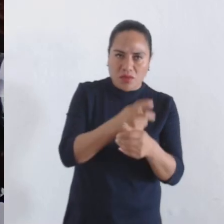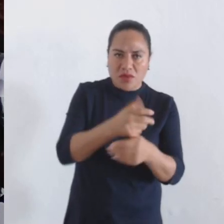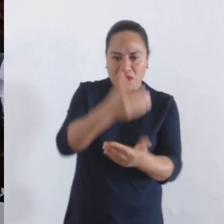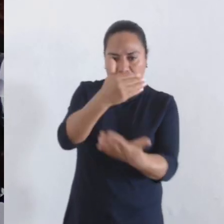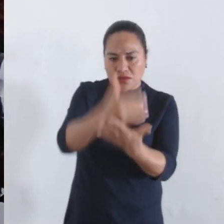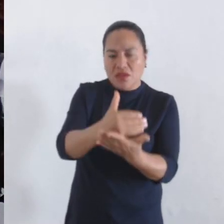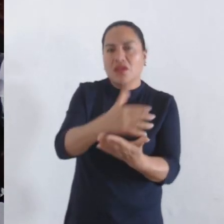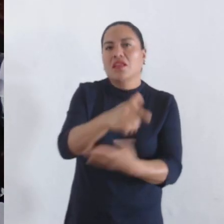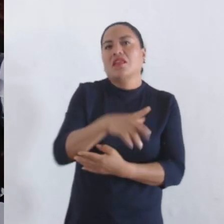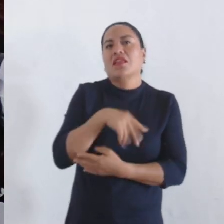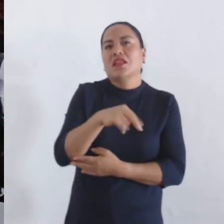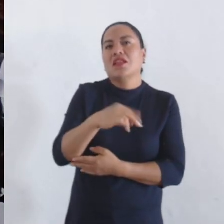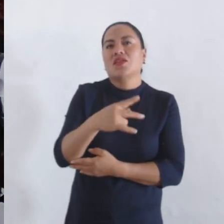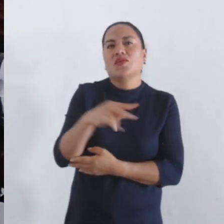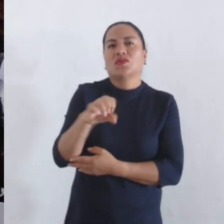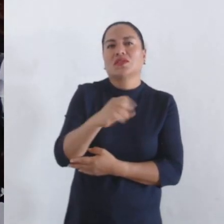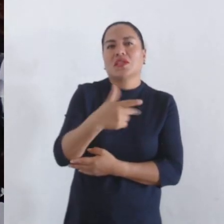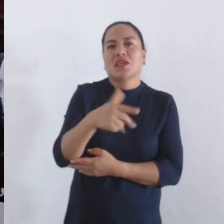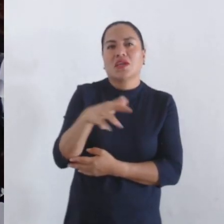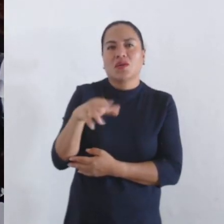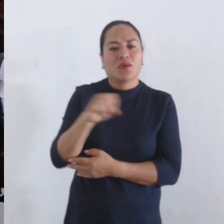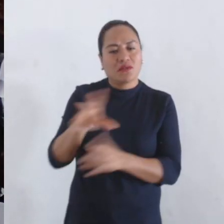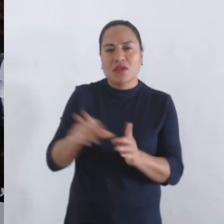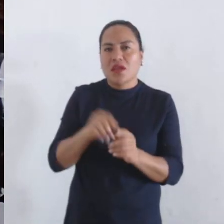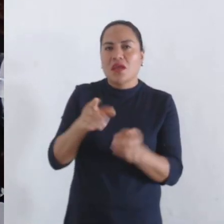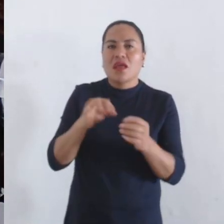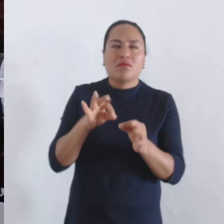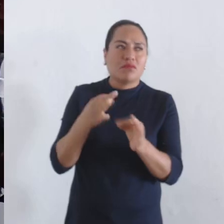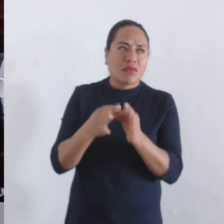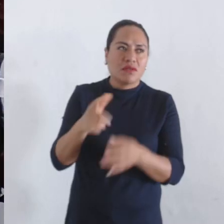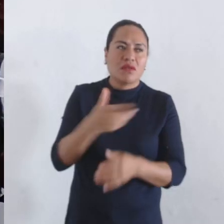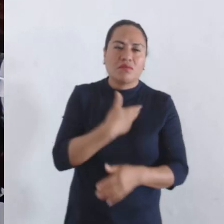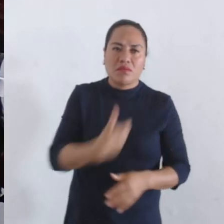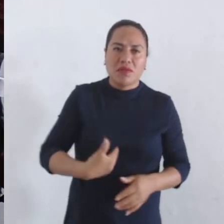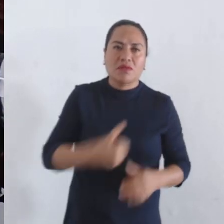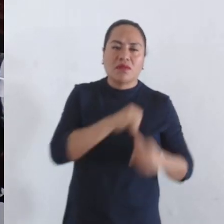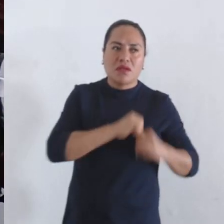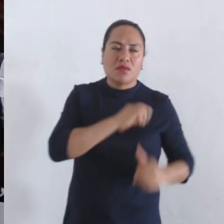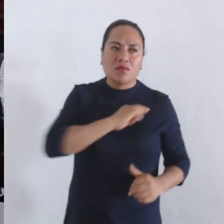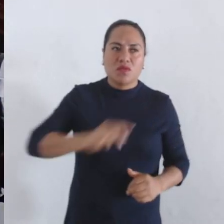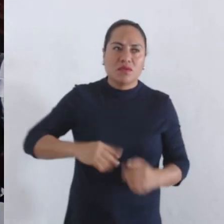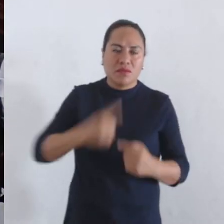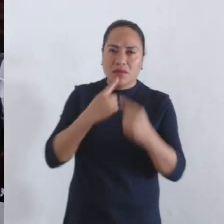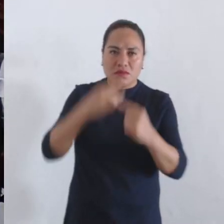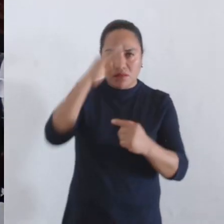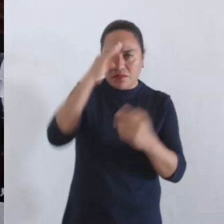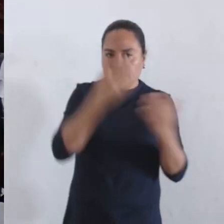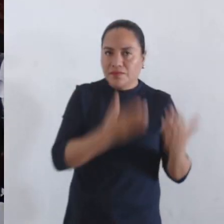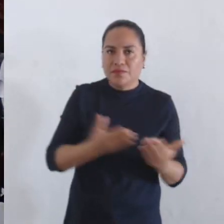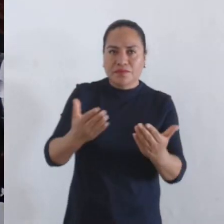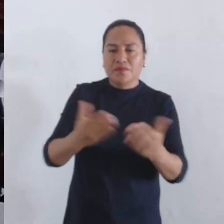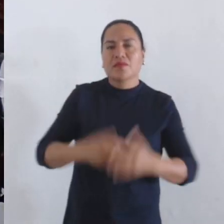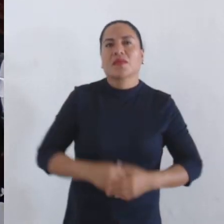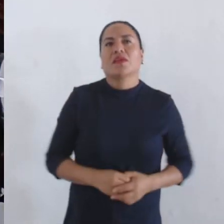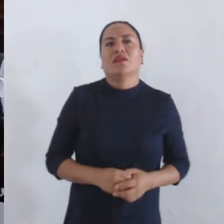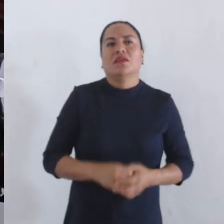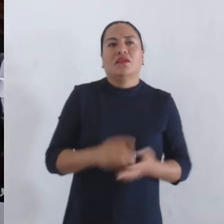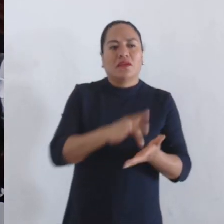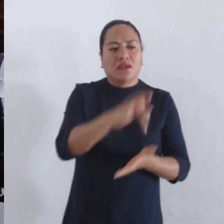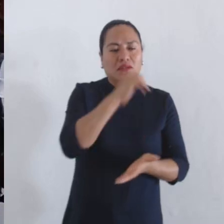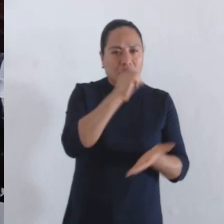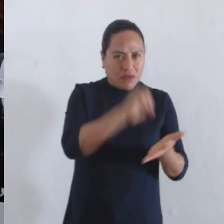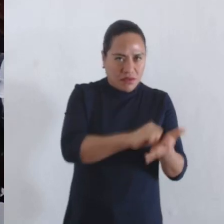de Niños Héroes. Es cuanto, señor presidente, está a su consideración y de las señoras y señores concejales. Gracias,